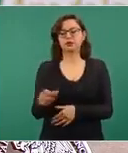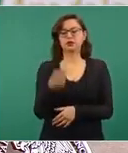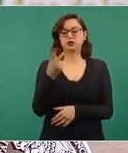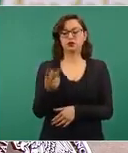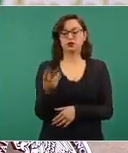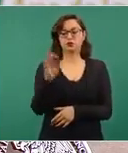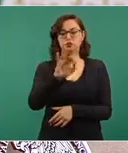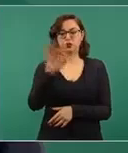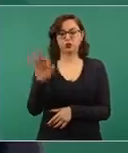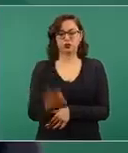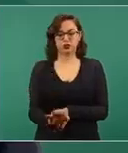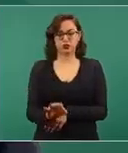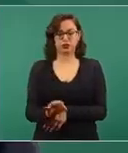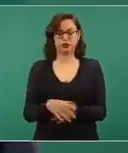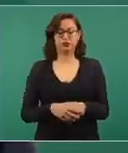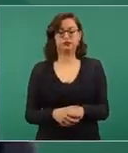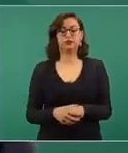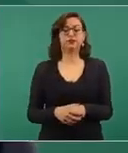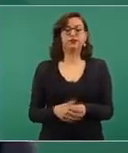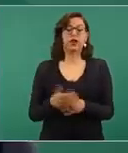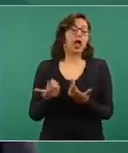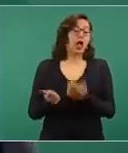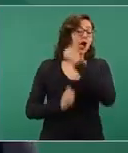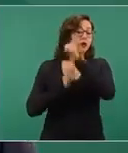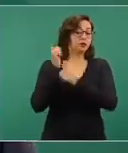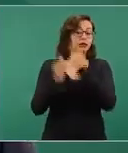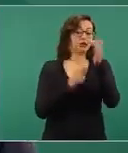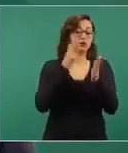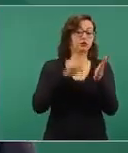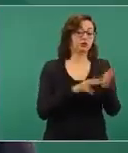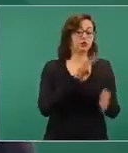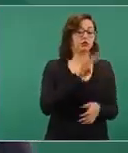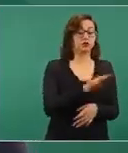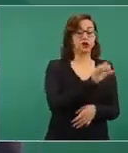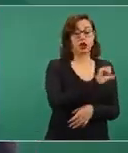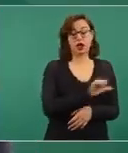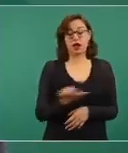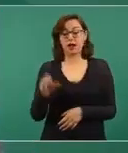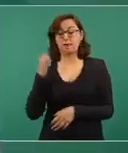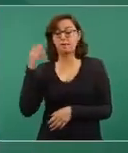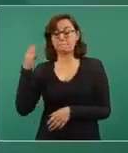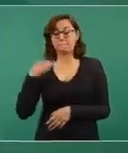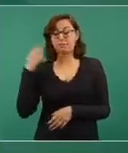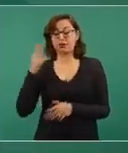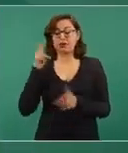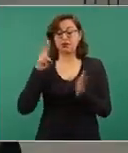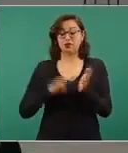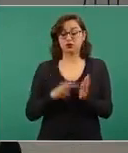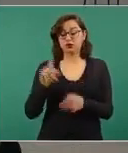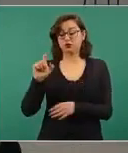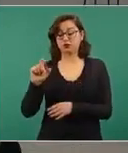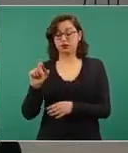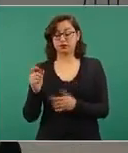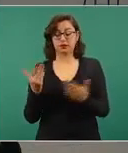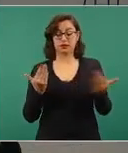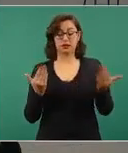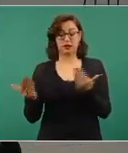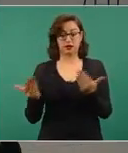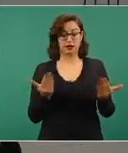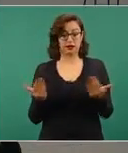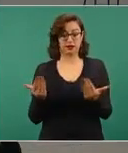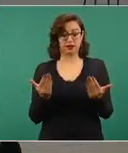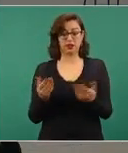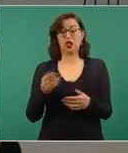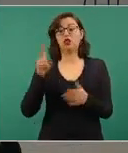periodo de abril de 2019 a marzo de 2020 respecto del mismo periodo, es decir, abril de 2020